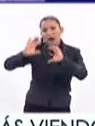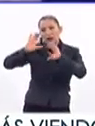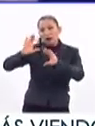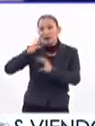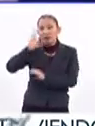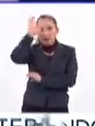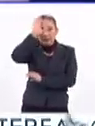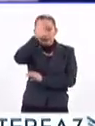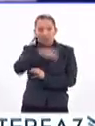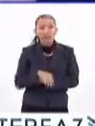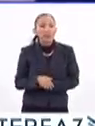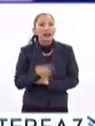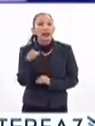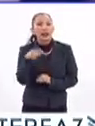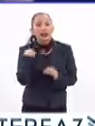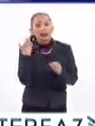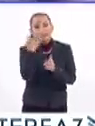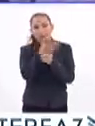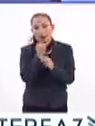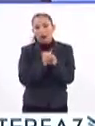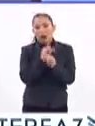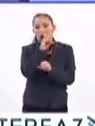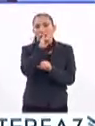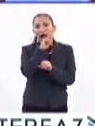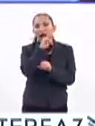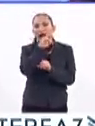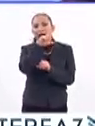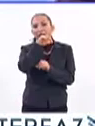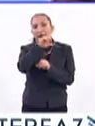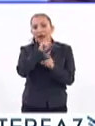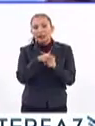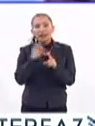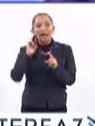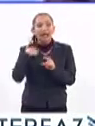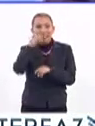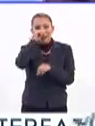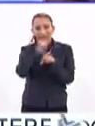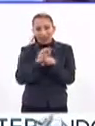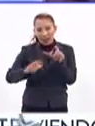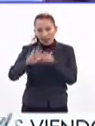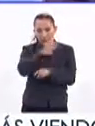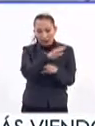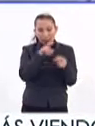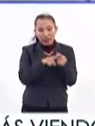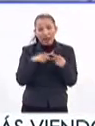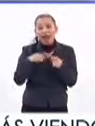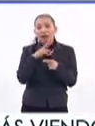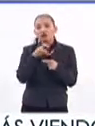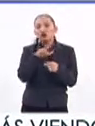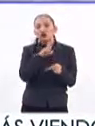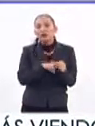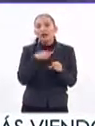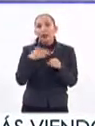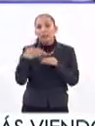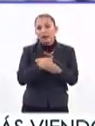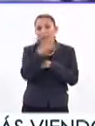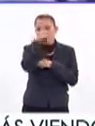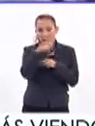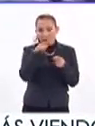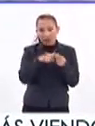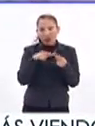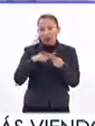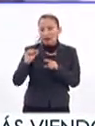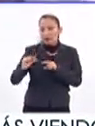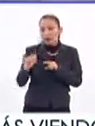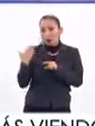científica. Asistieron investigadores como Julia Carabias Lilo, exsecretaria de Medio Ambiente, Recursos Naturales y Pesca de México